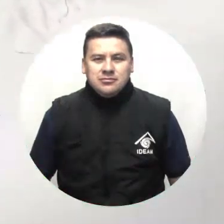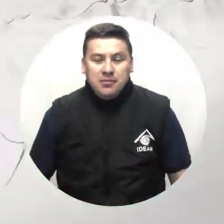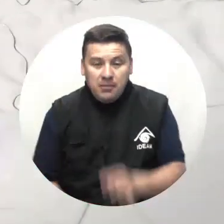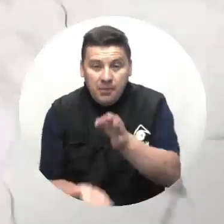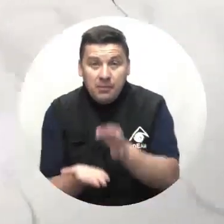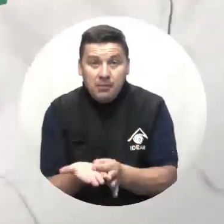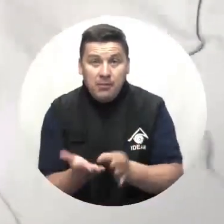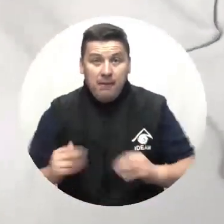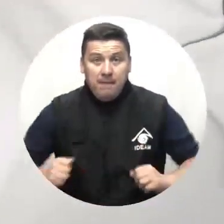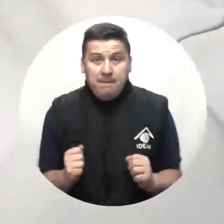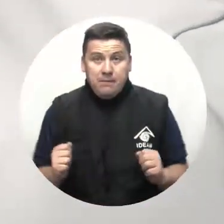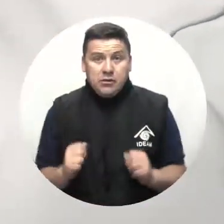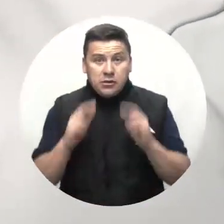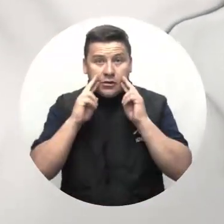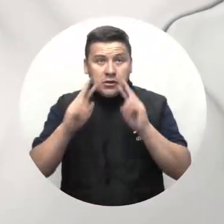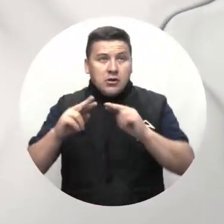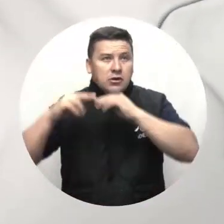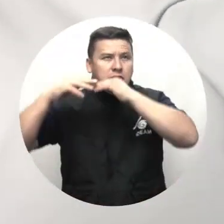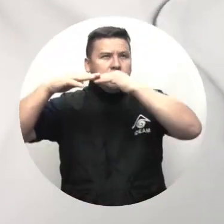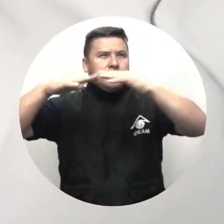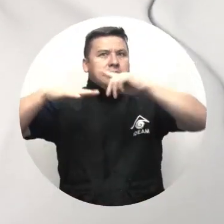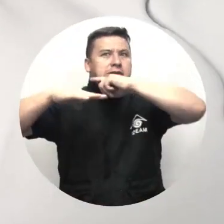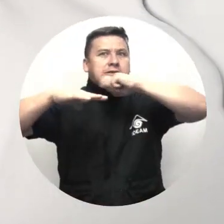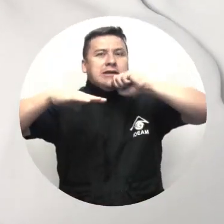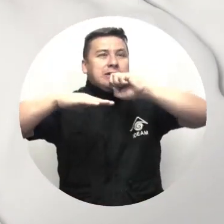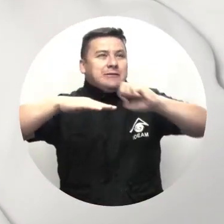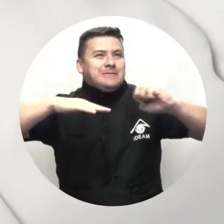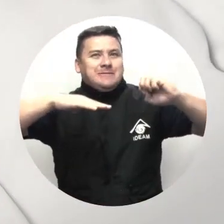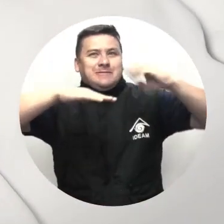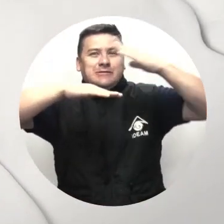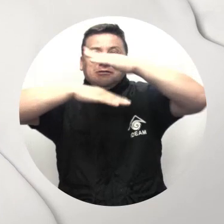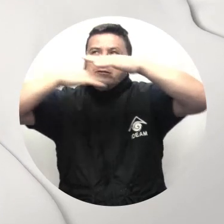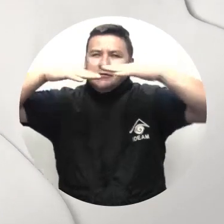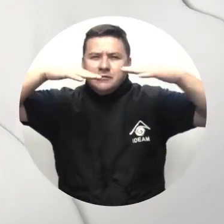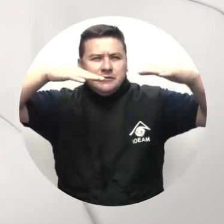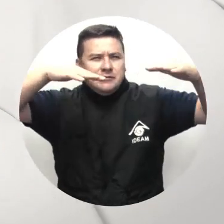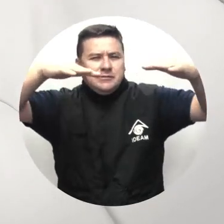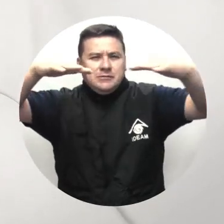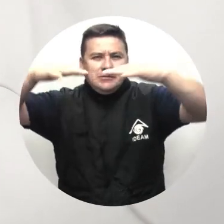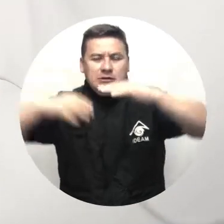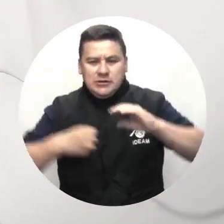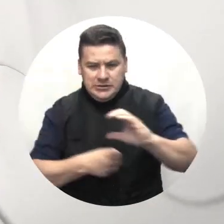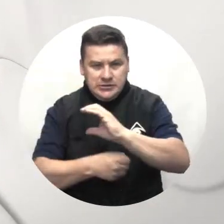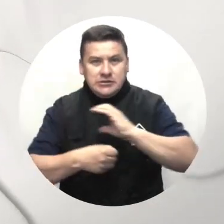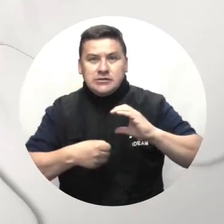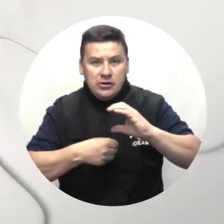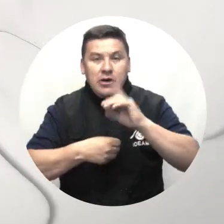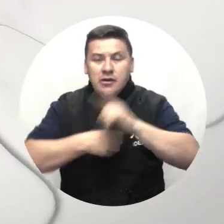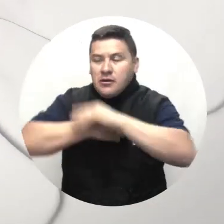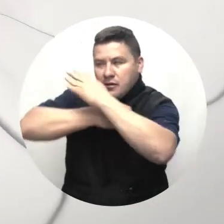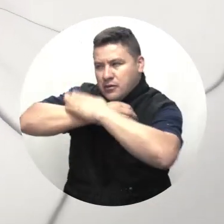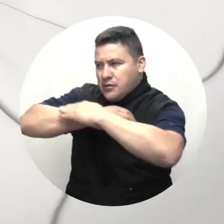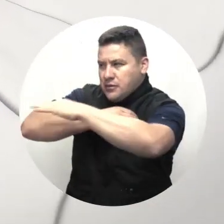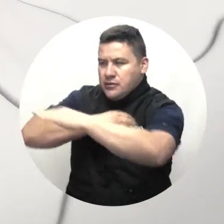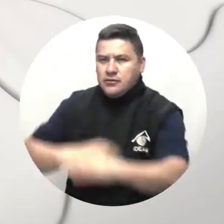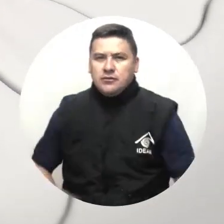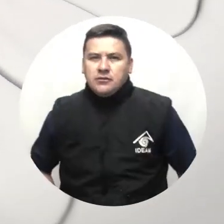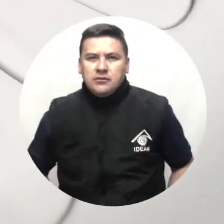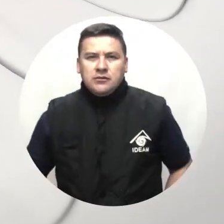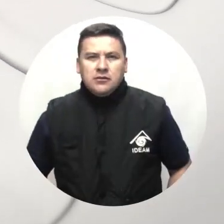En la capital tendremos condiciones de tiempo seco con cielo parcialmente nublado tanto en la ciudad como en la sabana